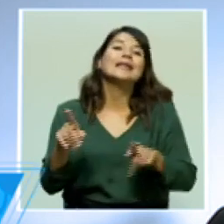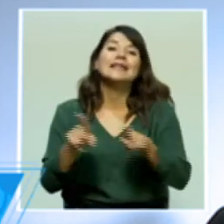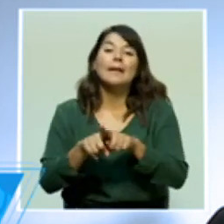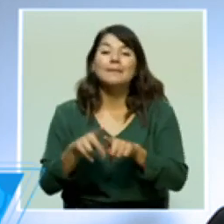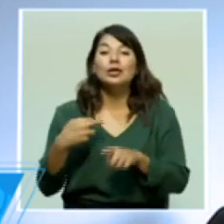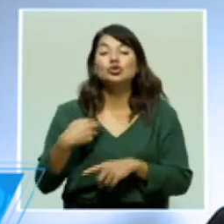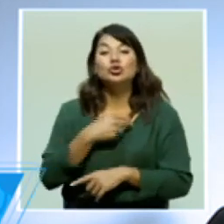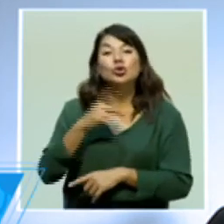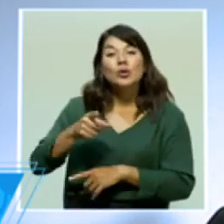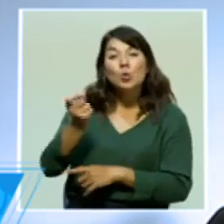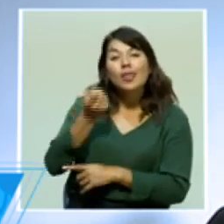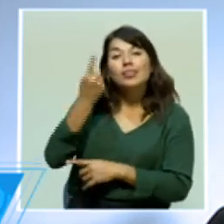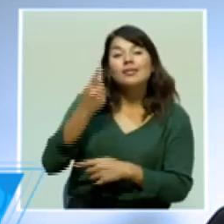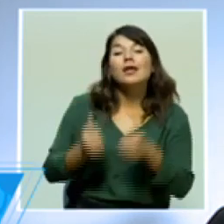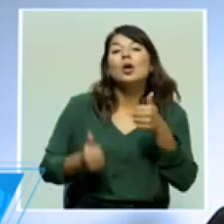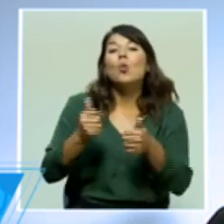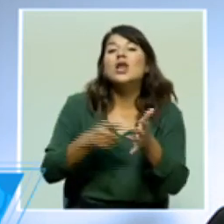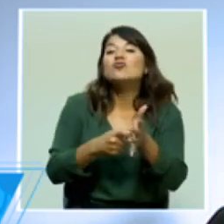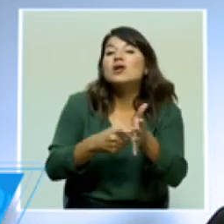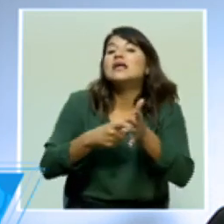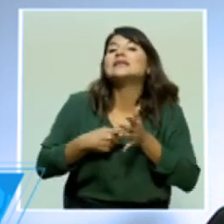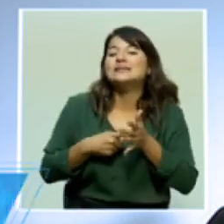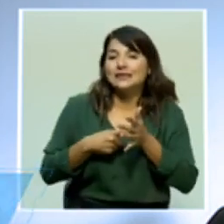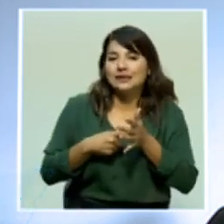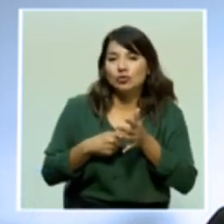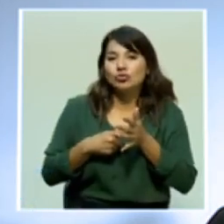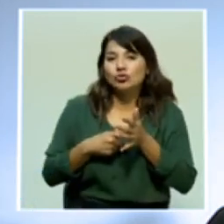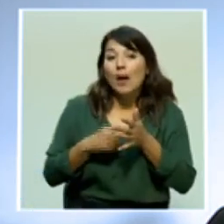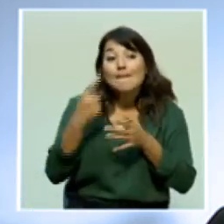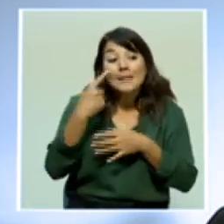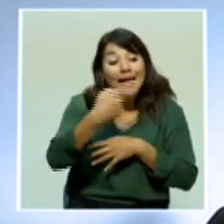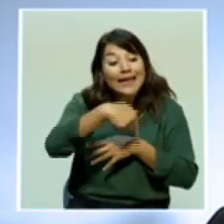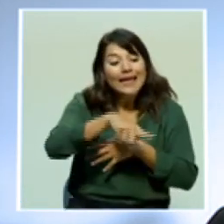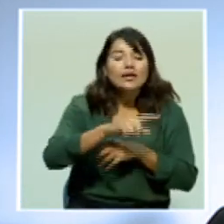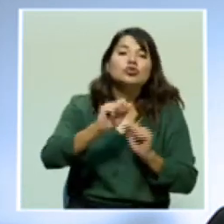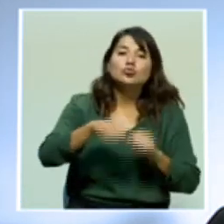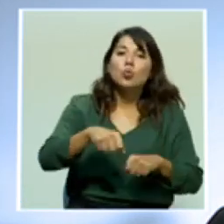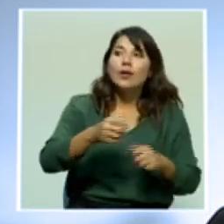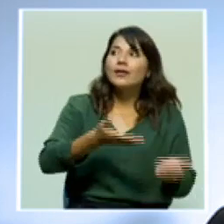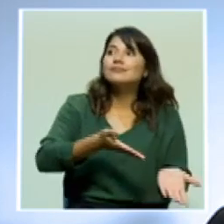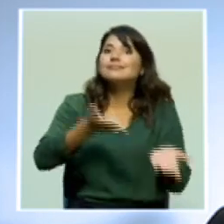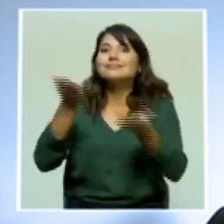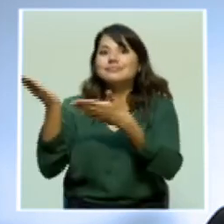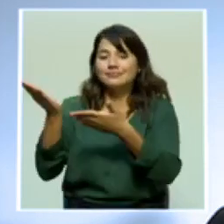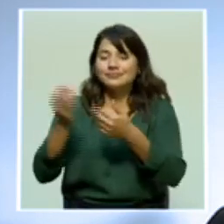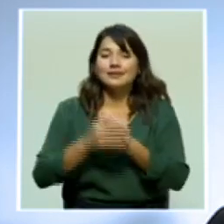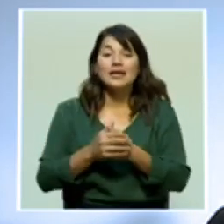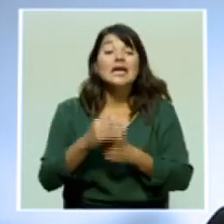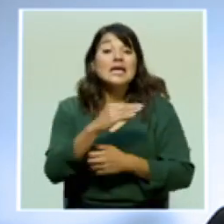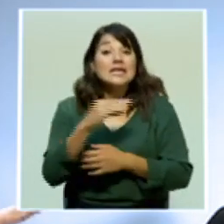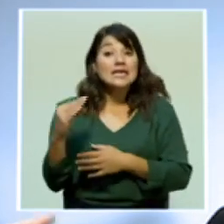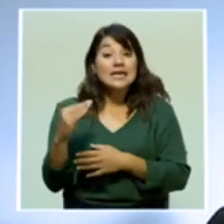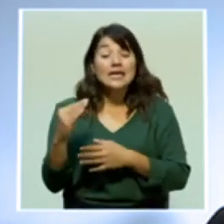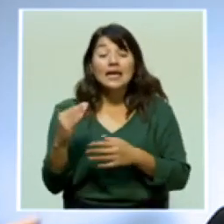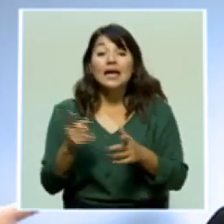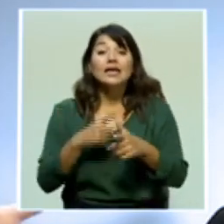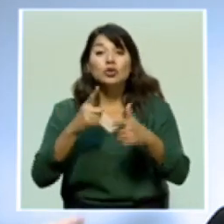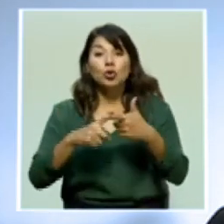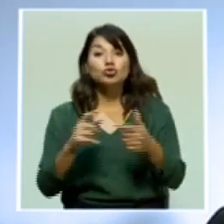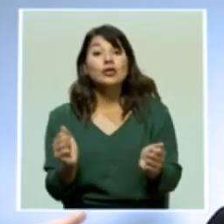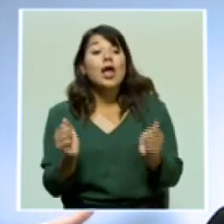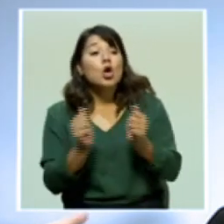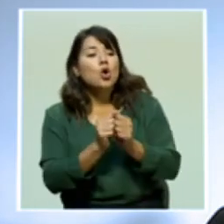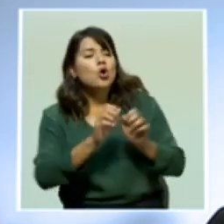requisitos y los estándares que requieren estos mercados para que las pymes puedan ingresar a estos. Y a partir de eso, a través de los